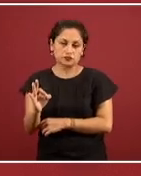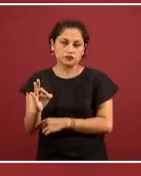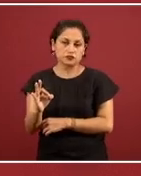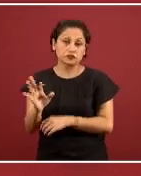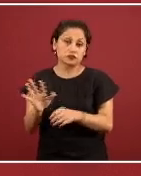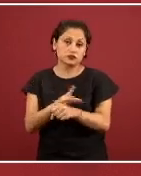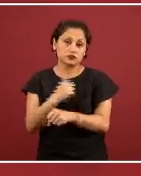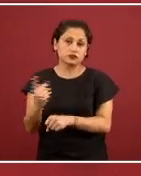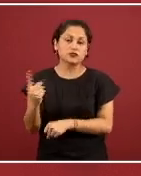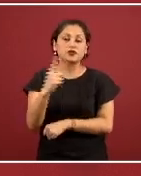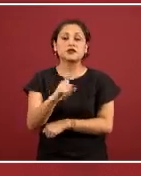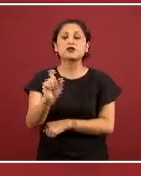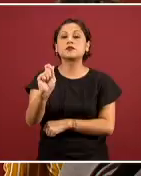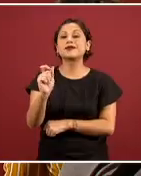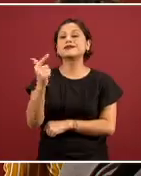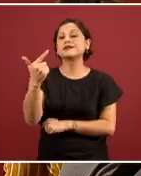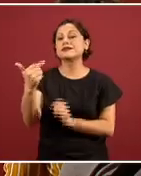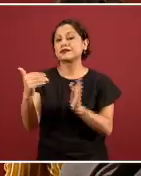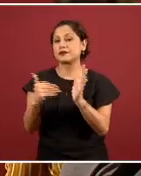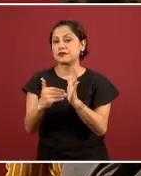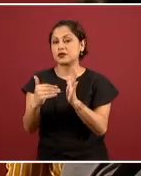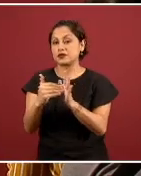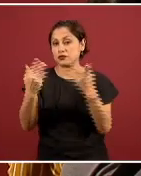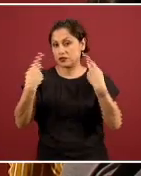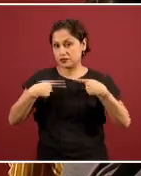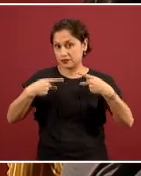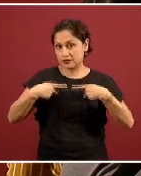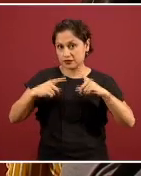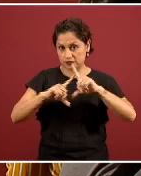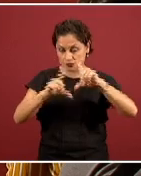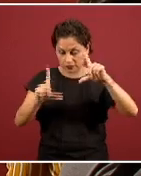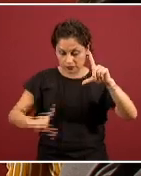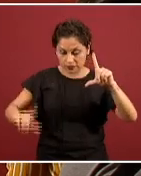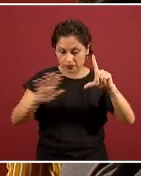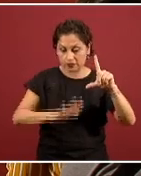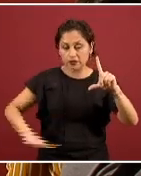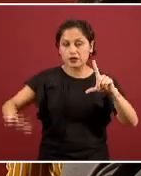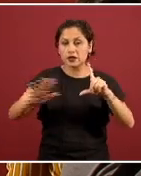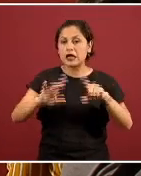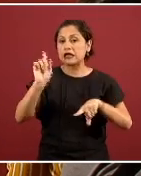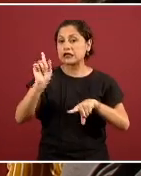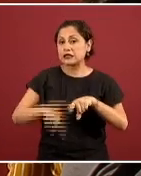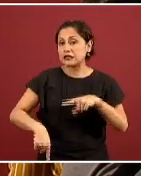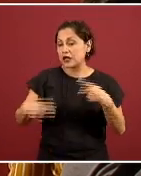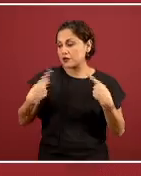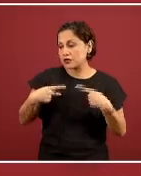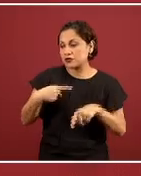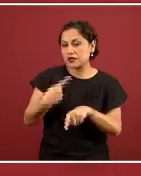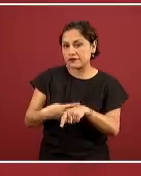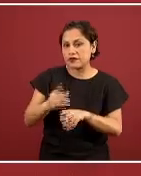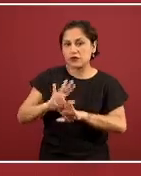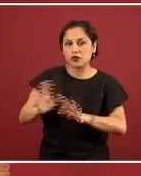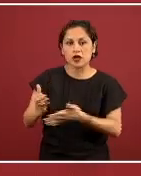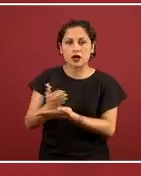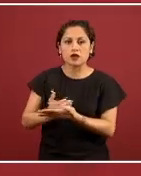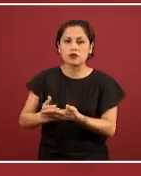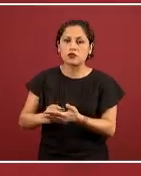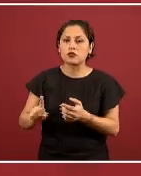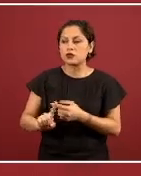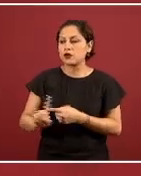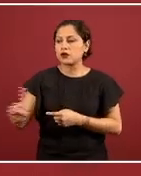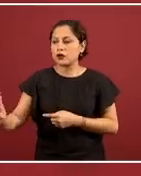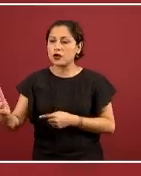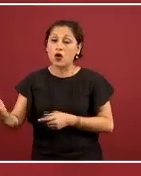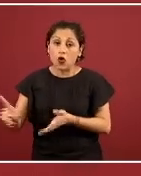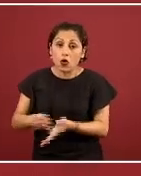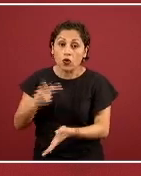127 millones de mexicanos, descontando los que ya enfermaron y se recuperaron y no pudieran ser ya nuevamente infectados